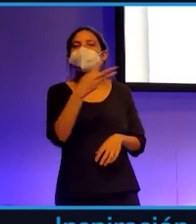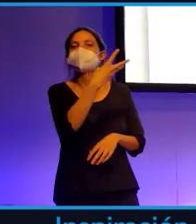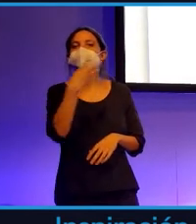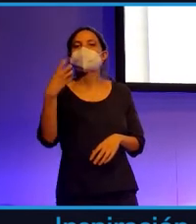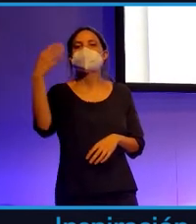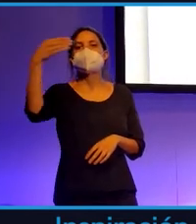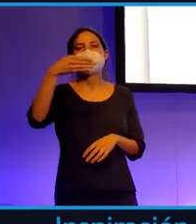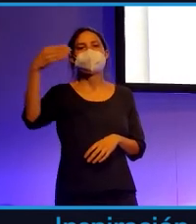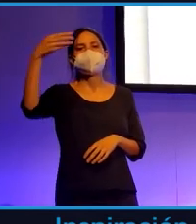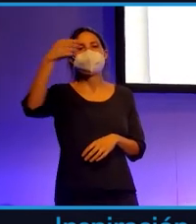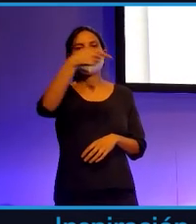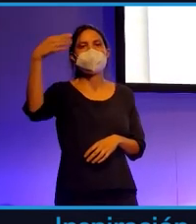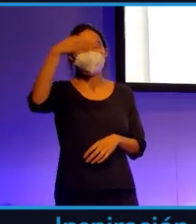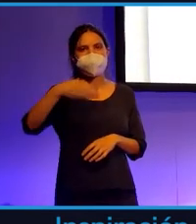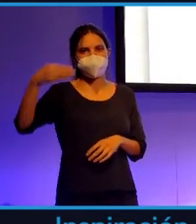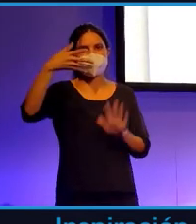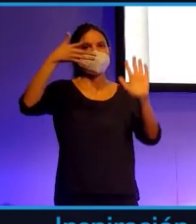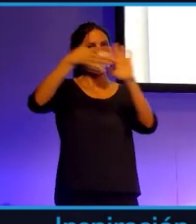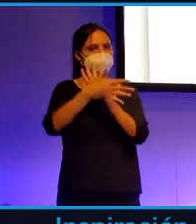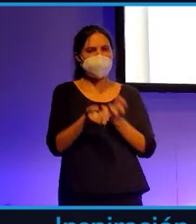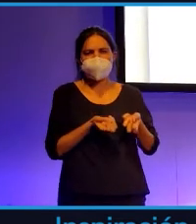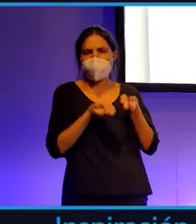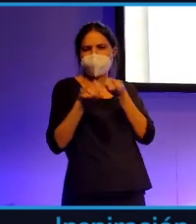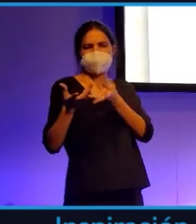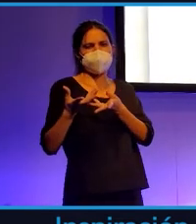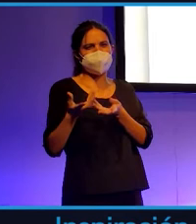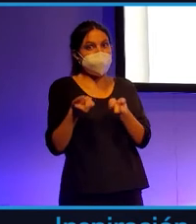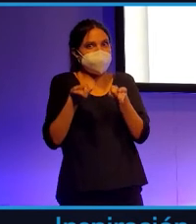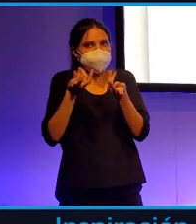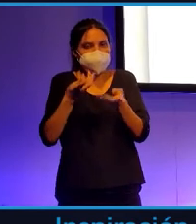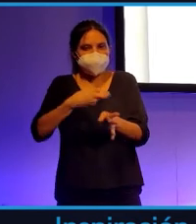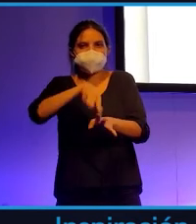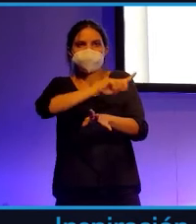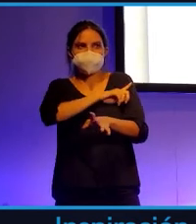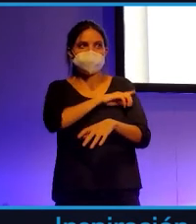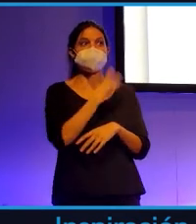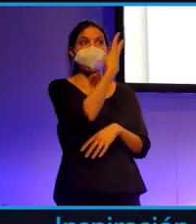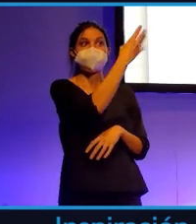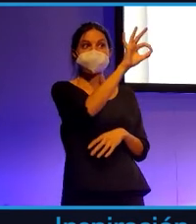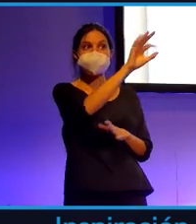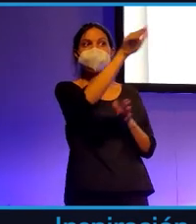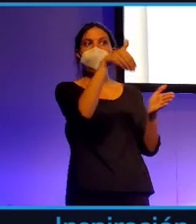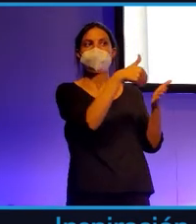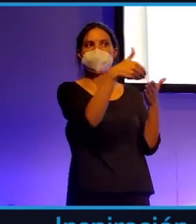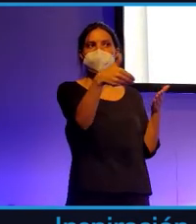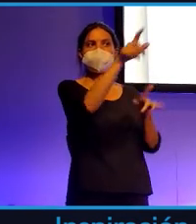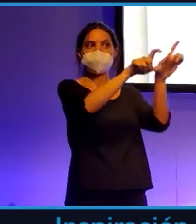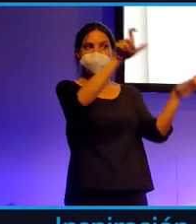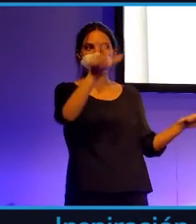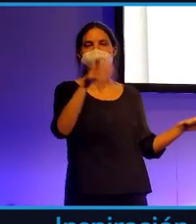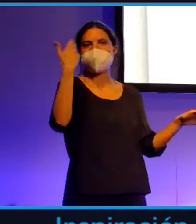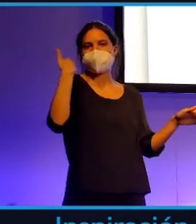Eso es una cantidad brutal de información y alrededor de 30 millones de personas han secuenciado su genoma humano.